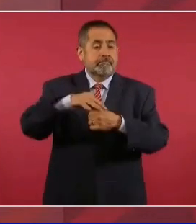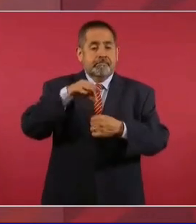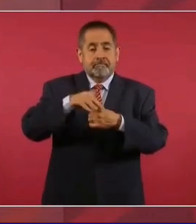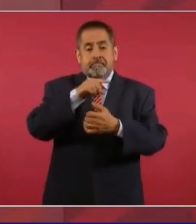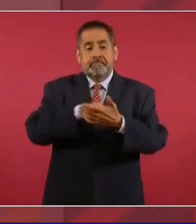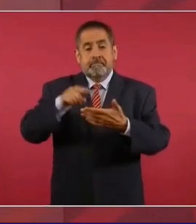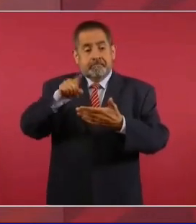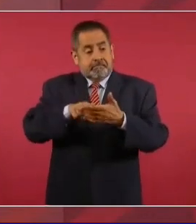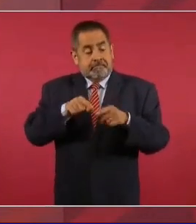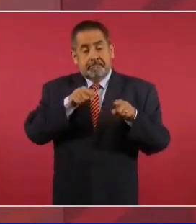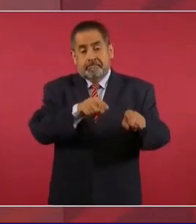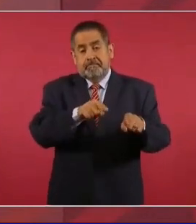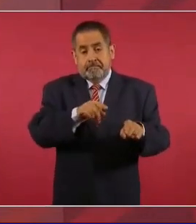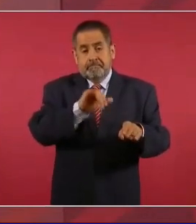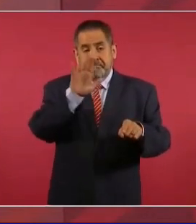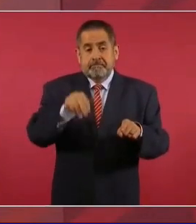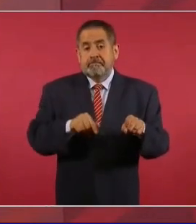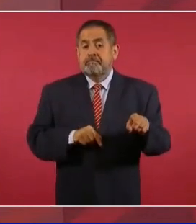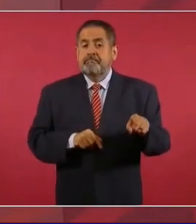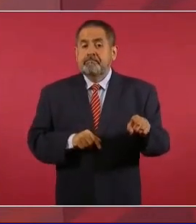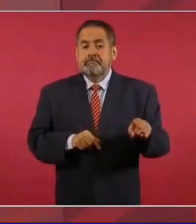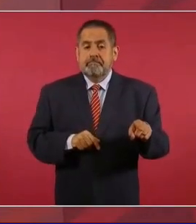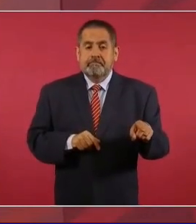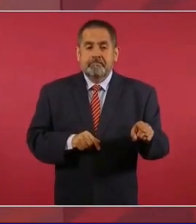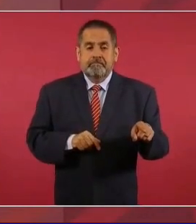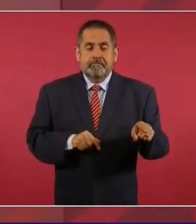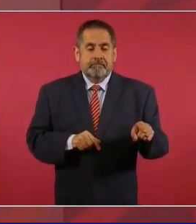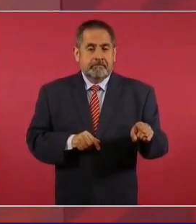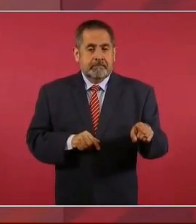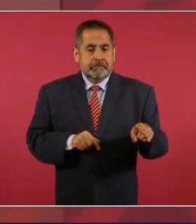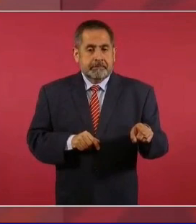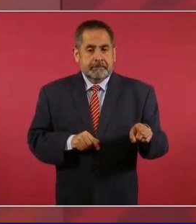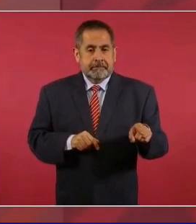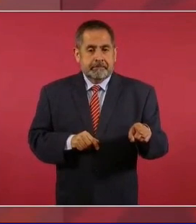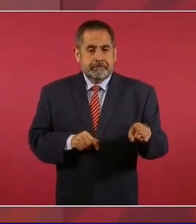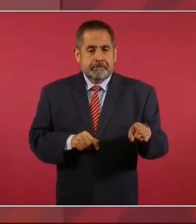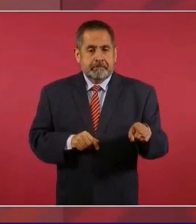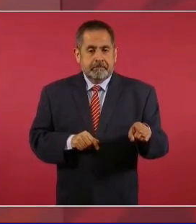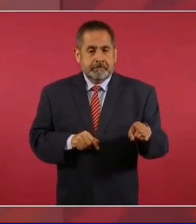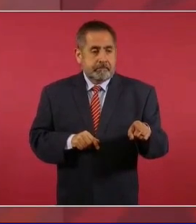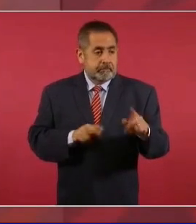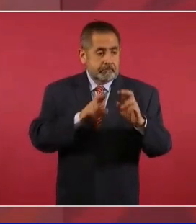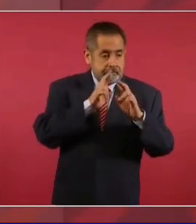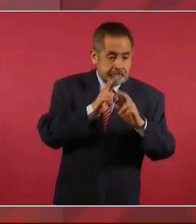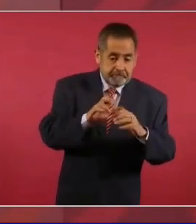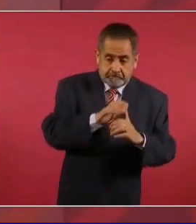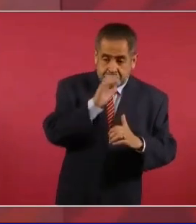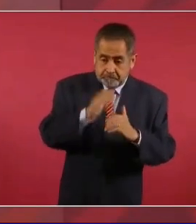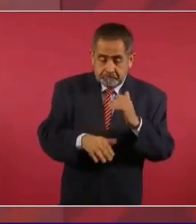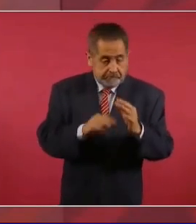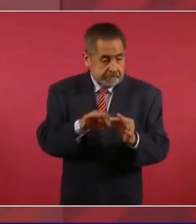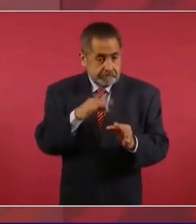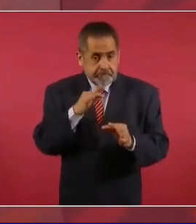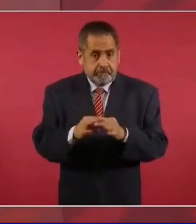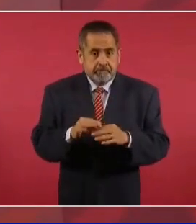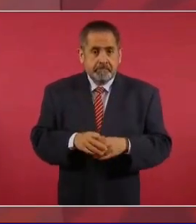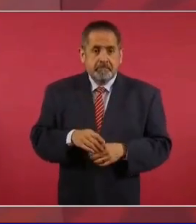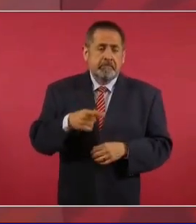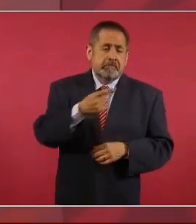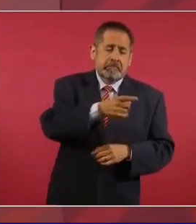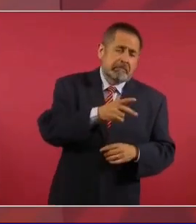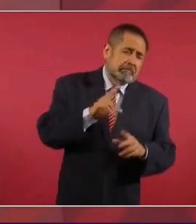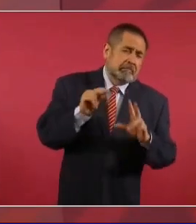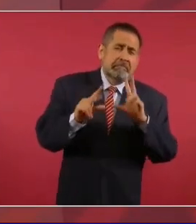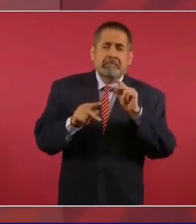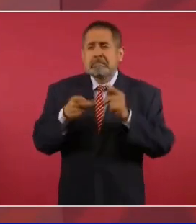después del resultado la lloradera